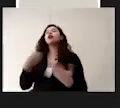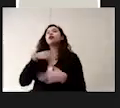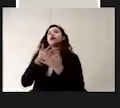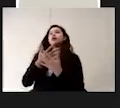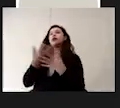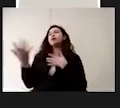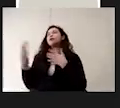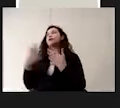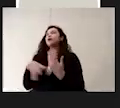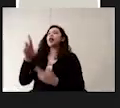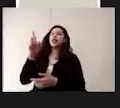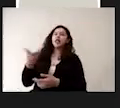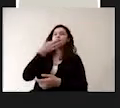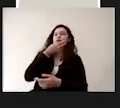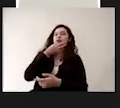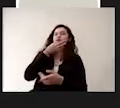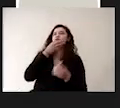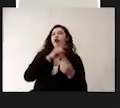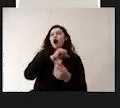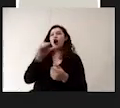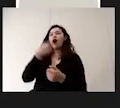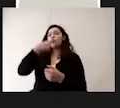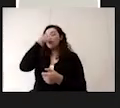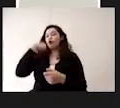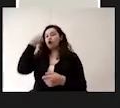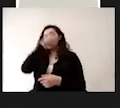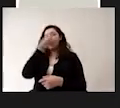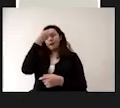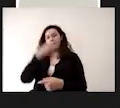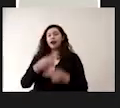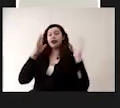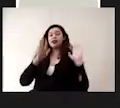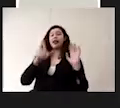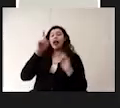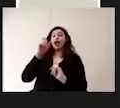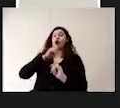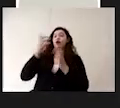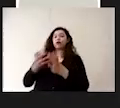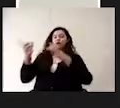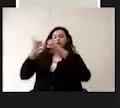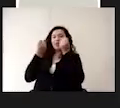media hora a una hora para tener la certeza de que el agua del tinaco es segura.